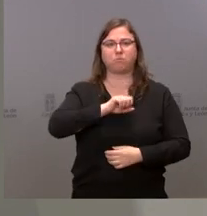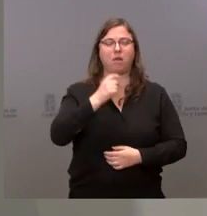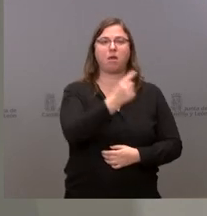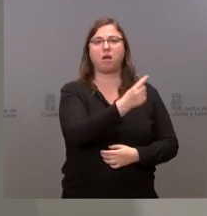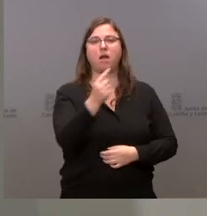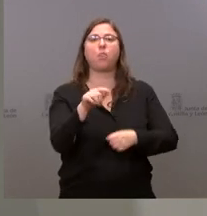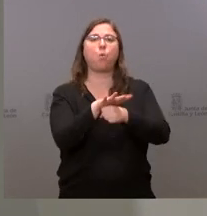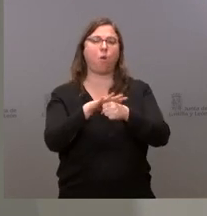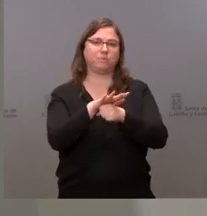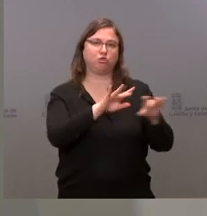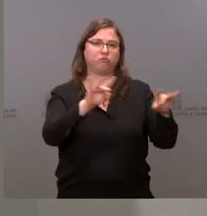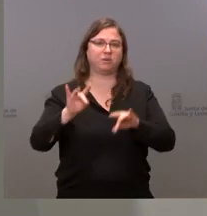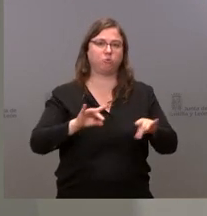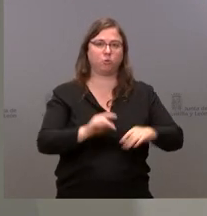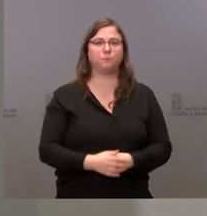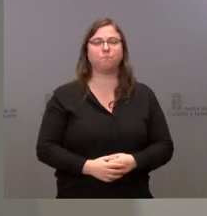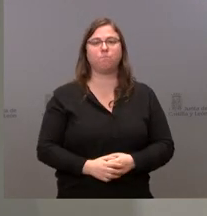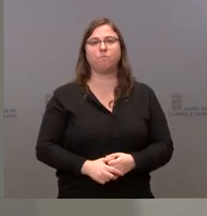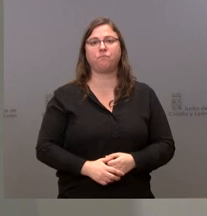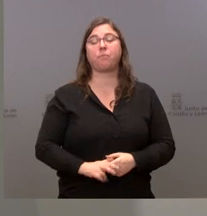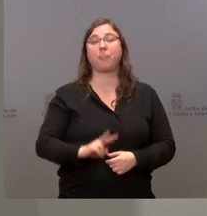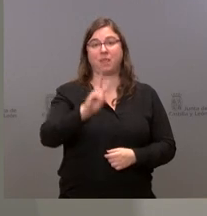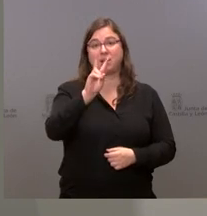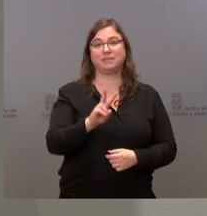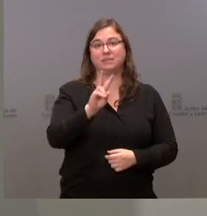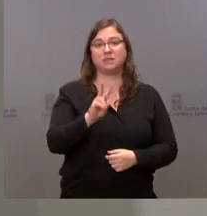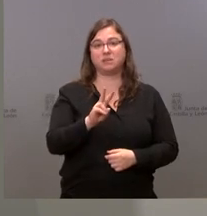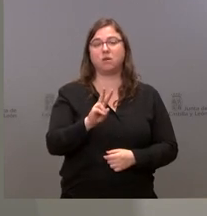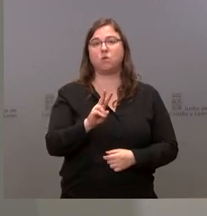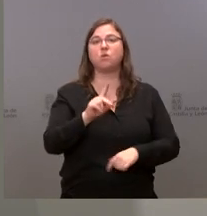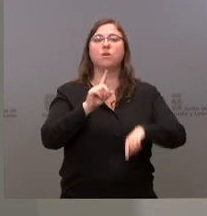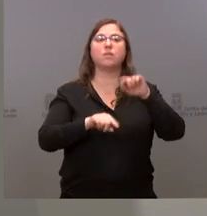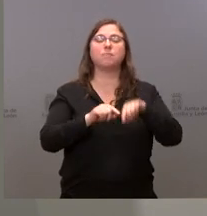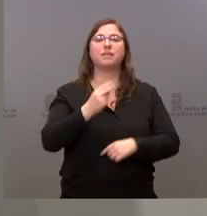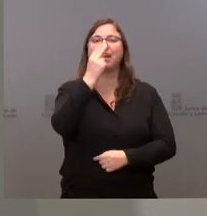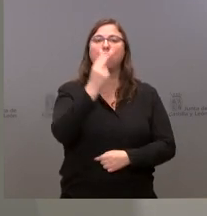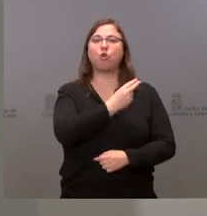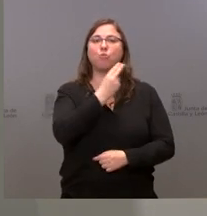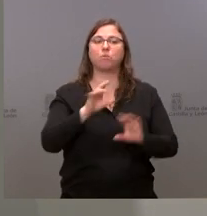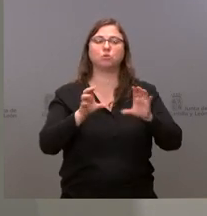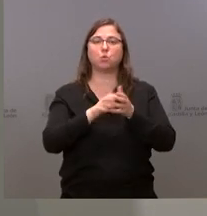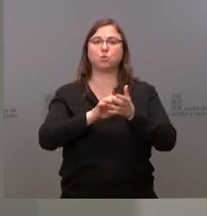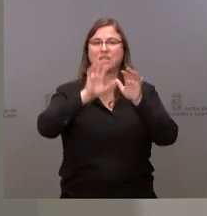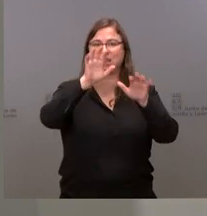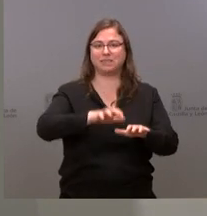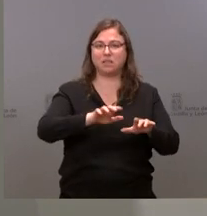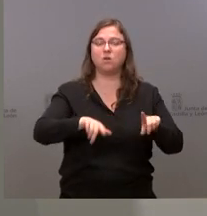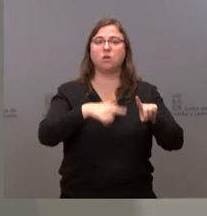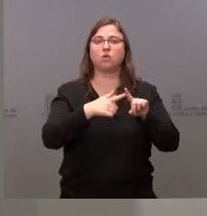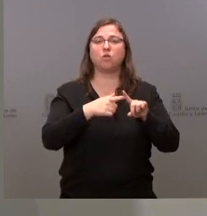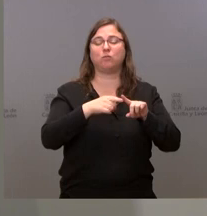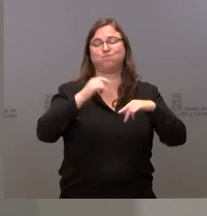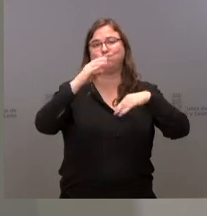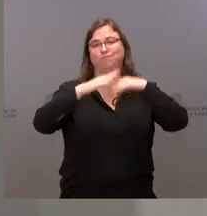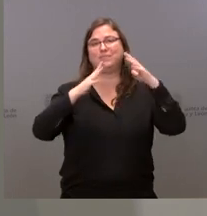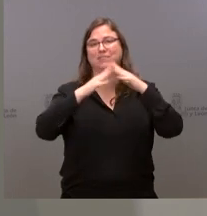área territorial. El segundo de las cuestiones es la que tiene que ver con el compromiso de la Junta de Castilla y León con las infraestructuras sanitarias